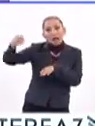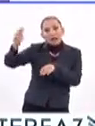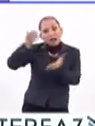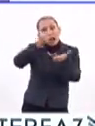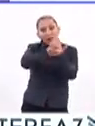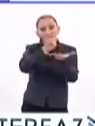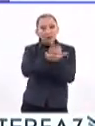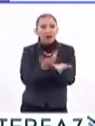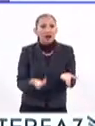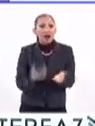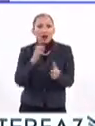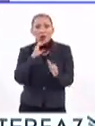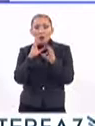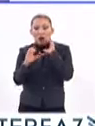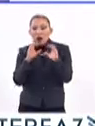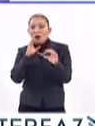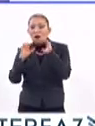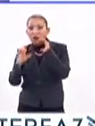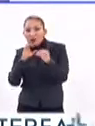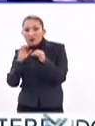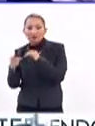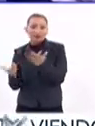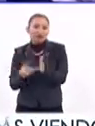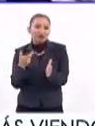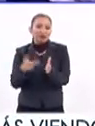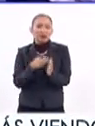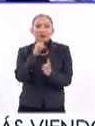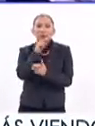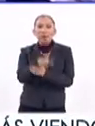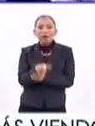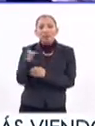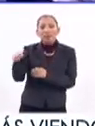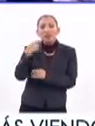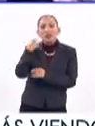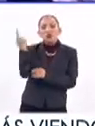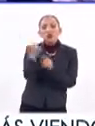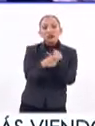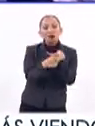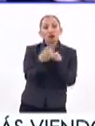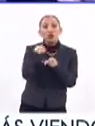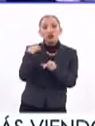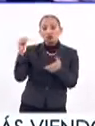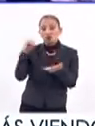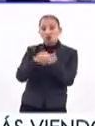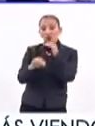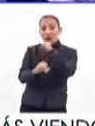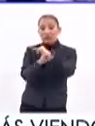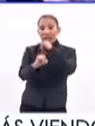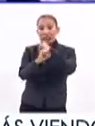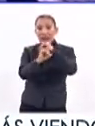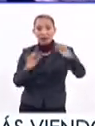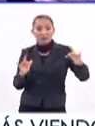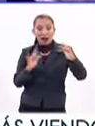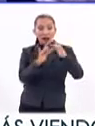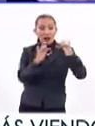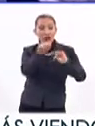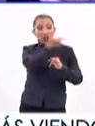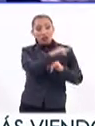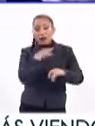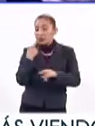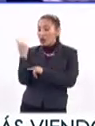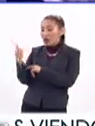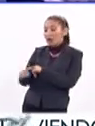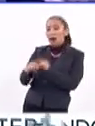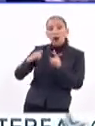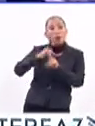necesitan, ¿no? O sea, comunicar, comunicar. Y también la denuncia. Cuando tú pones plataformas eficientes de denuncia contra el bullying,